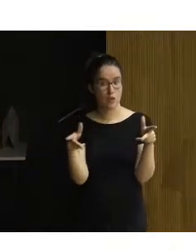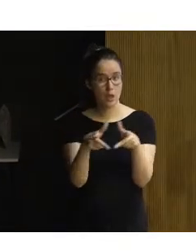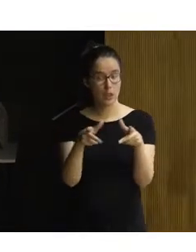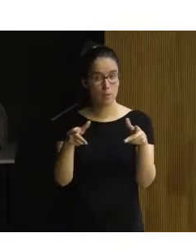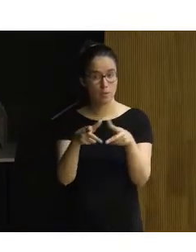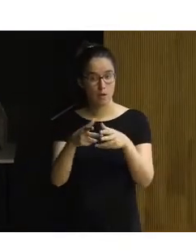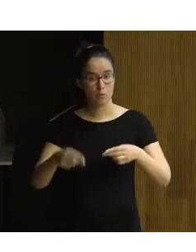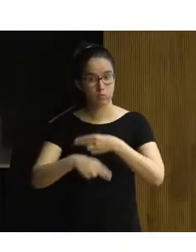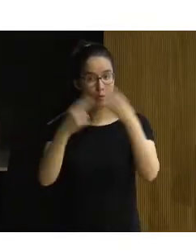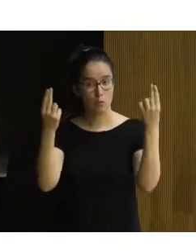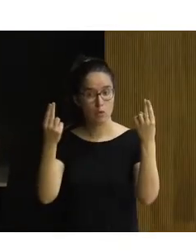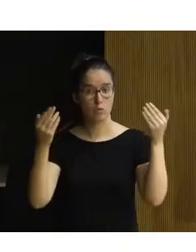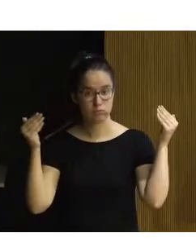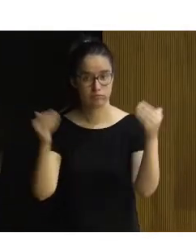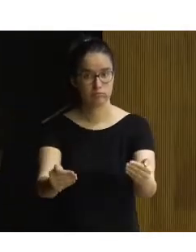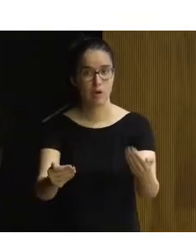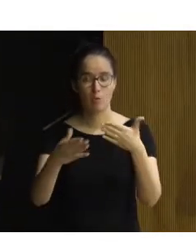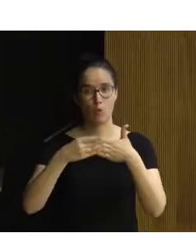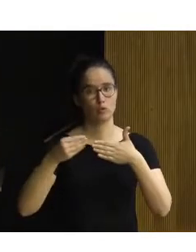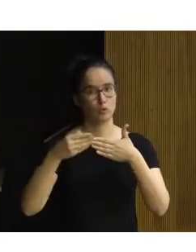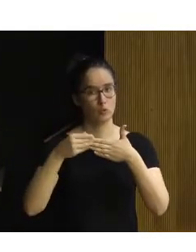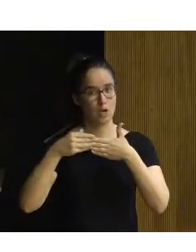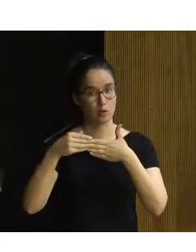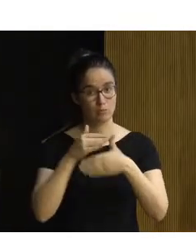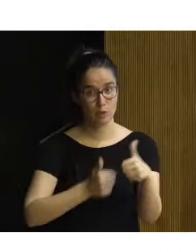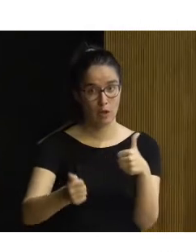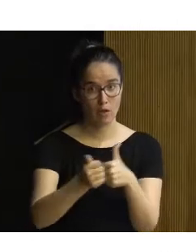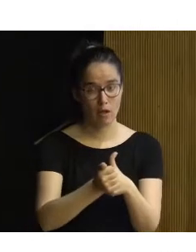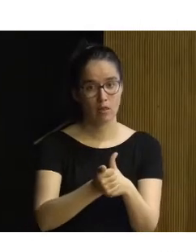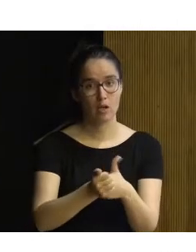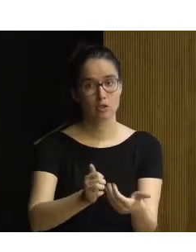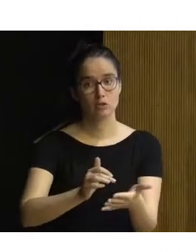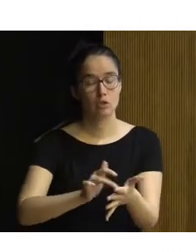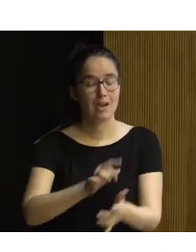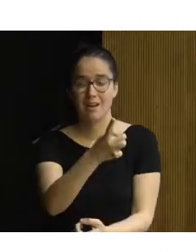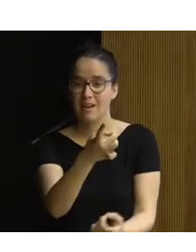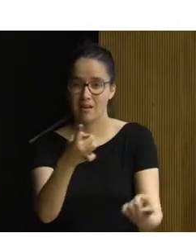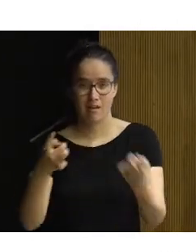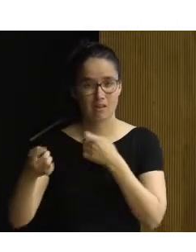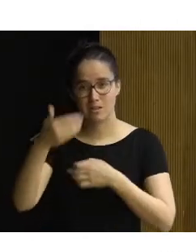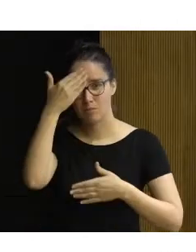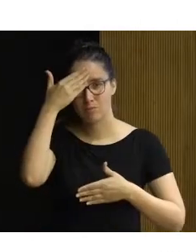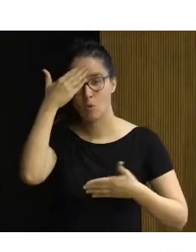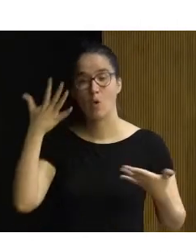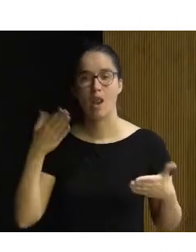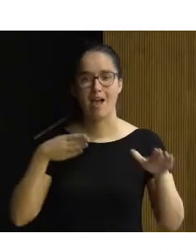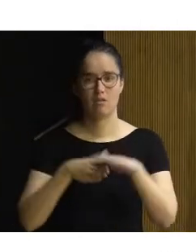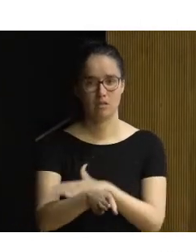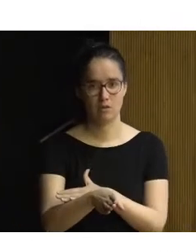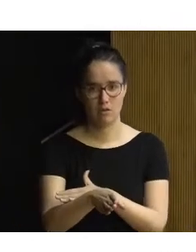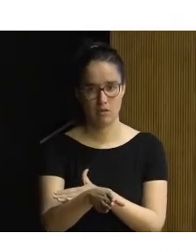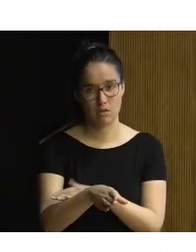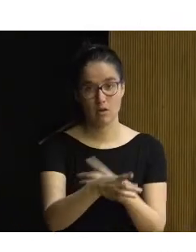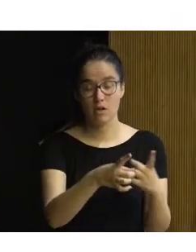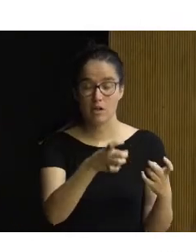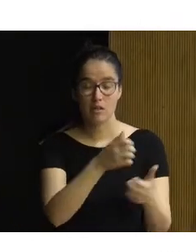un público, dedicado a unos usuarios que tienen como primera necesidad la accesibilidad, tienen como primera necesidad